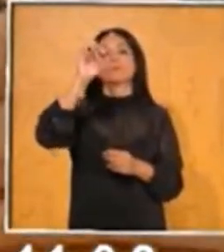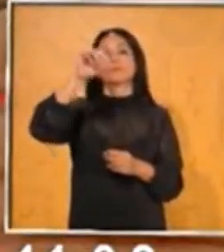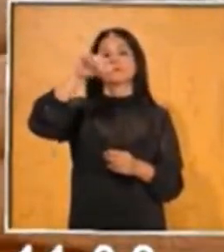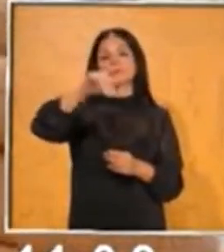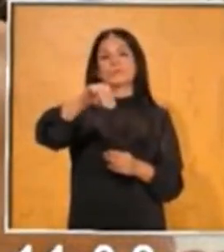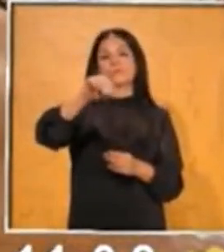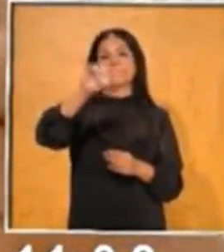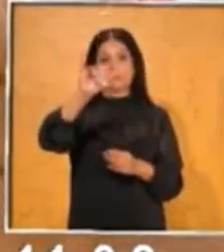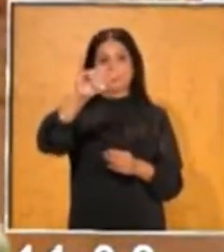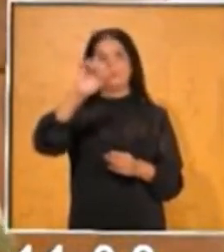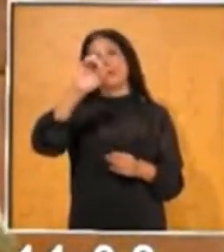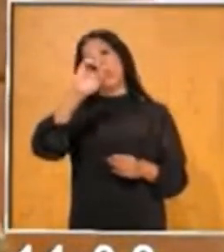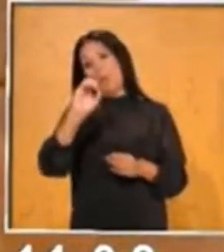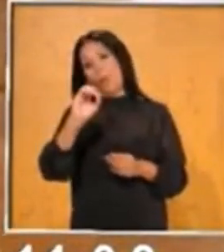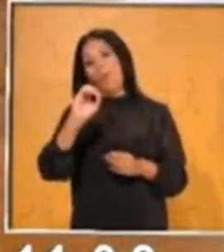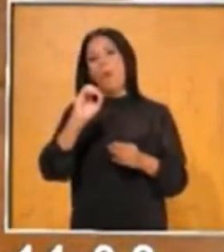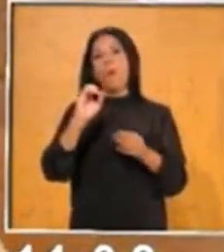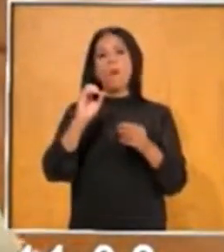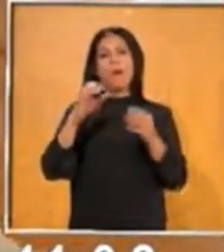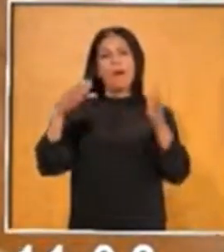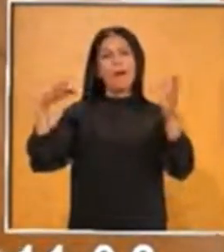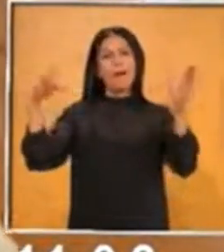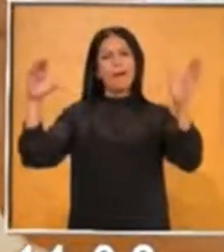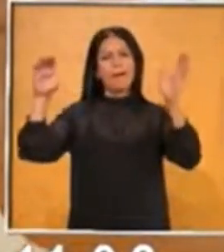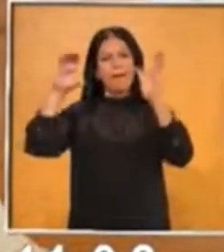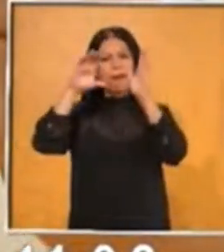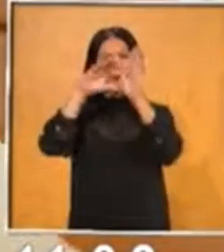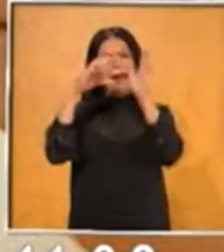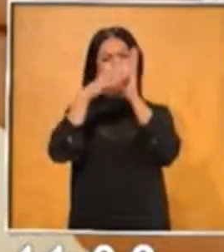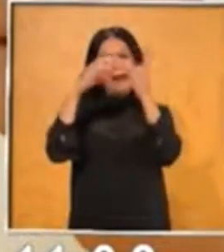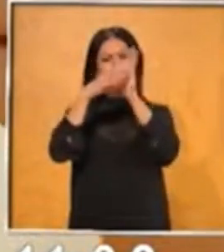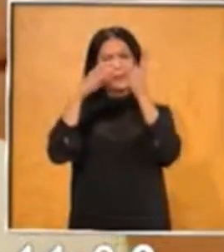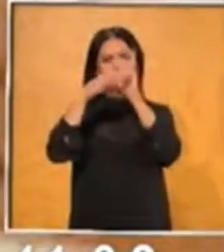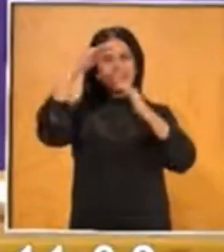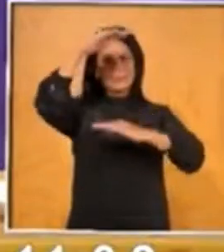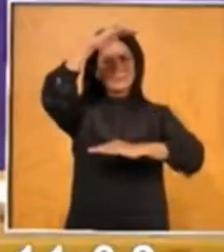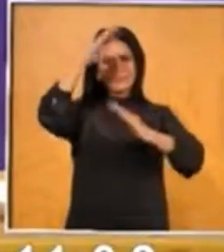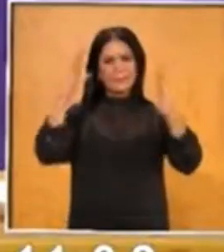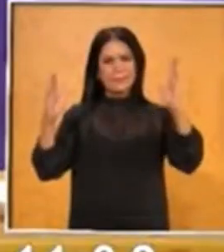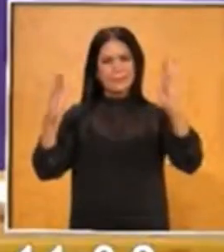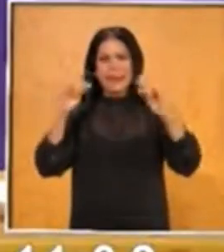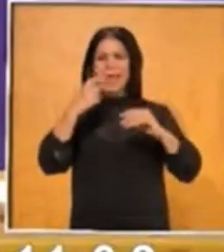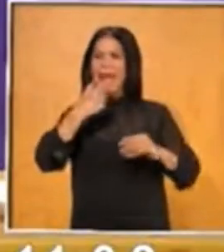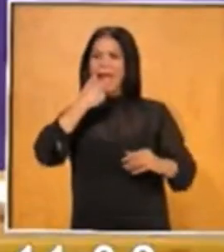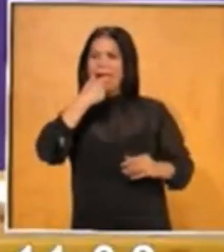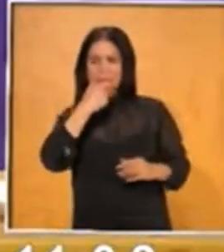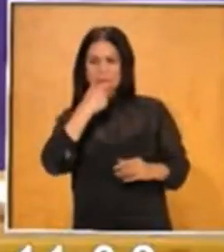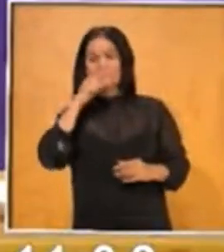ser mucho mejor. Si no tienen, pueden hacerlo con hoja de color o hoja de máquina.